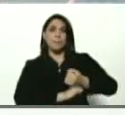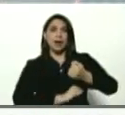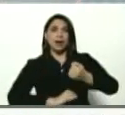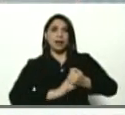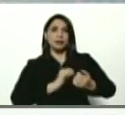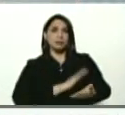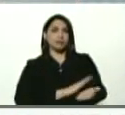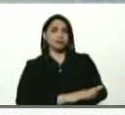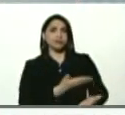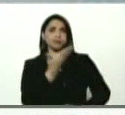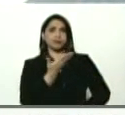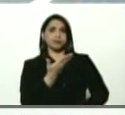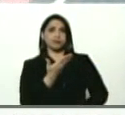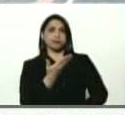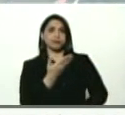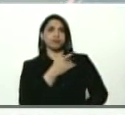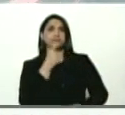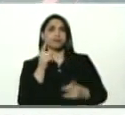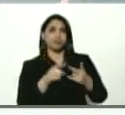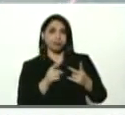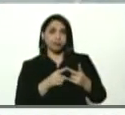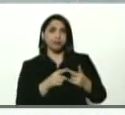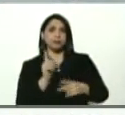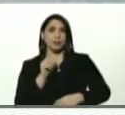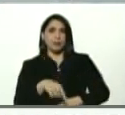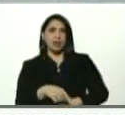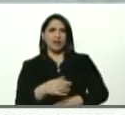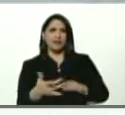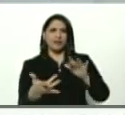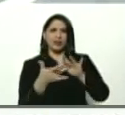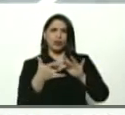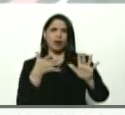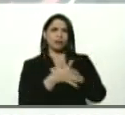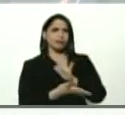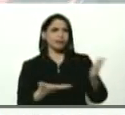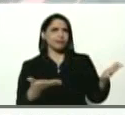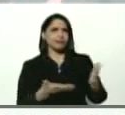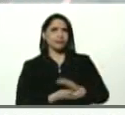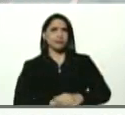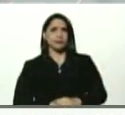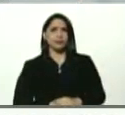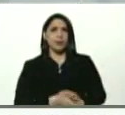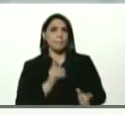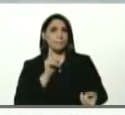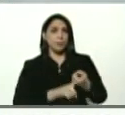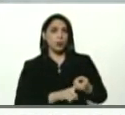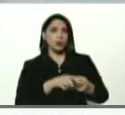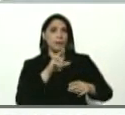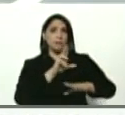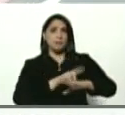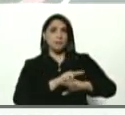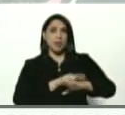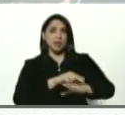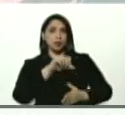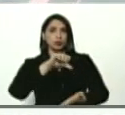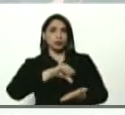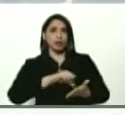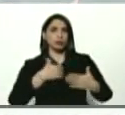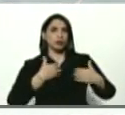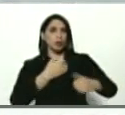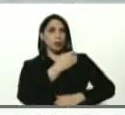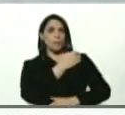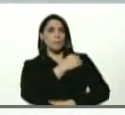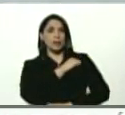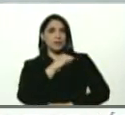es hipertenso. Y, bueno, está vinculado con su esposa, que es médico, en un centro de salud privado.